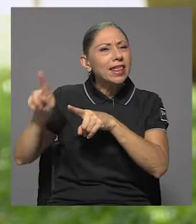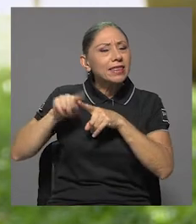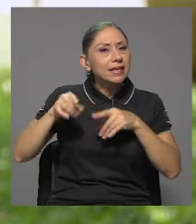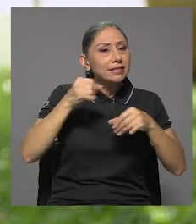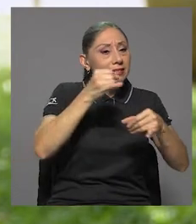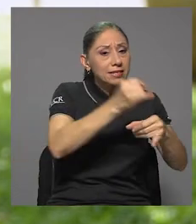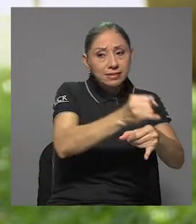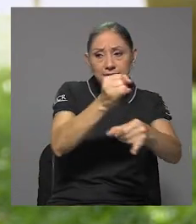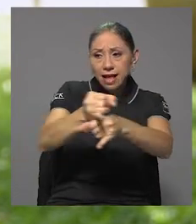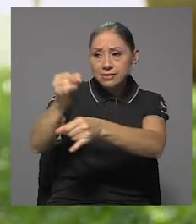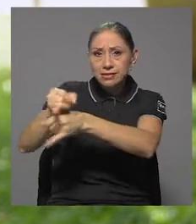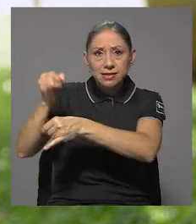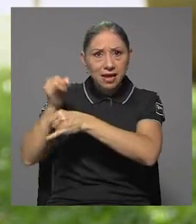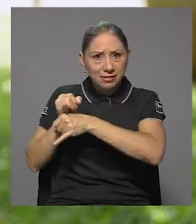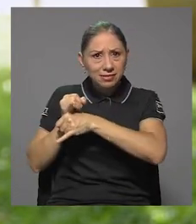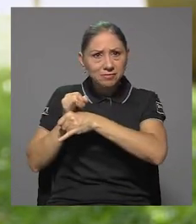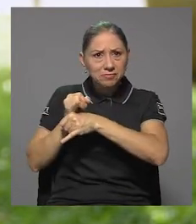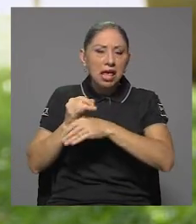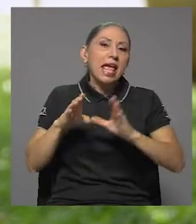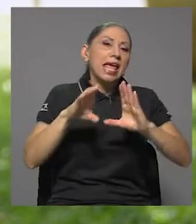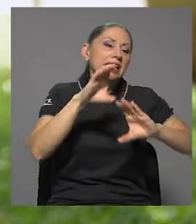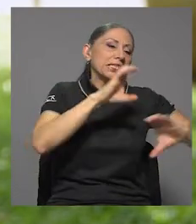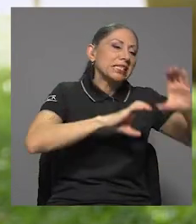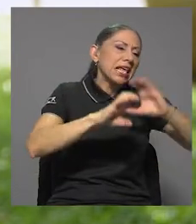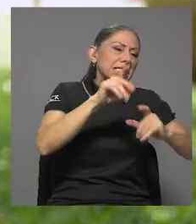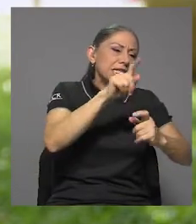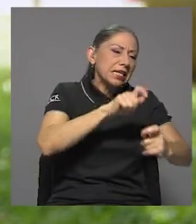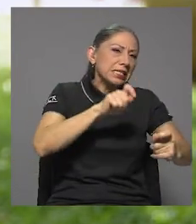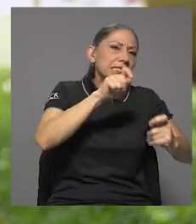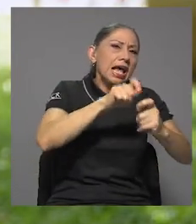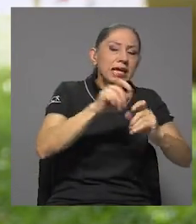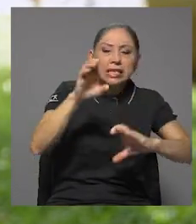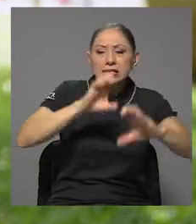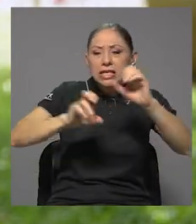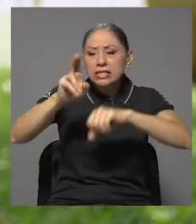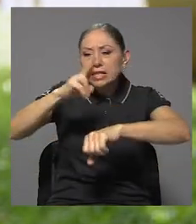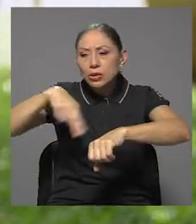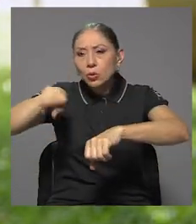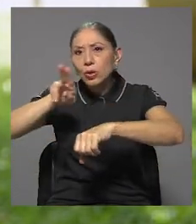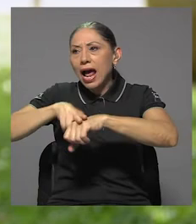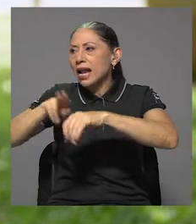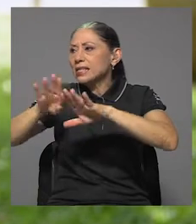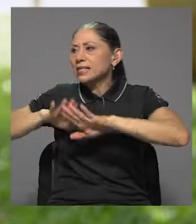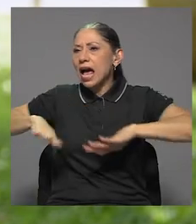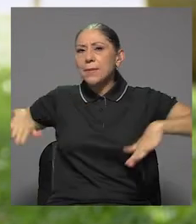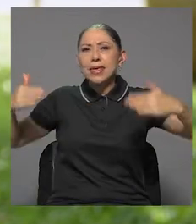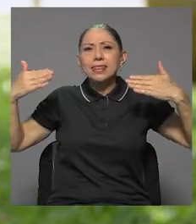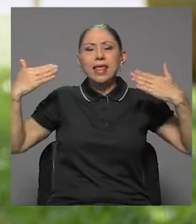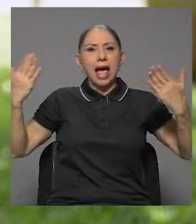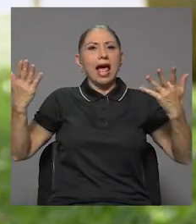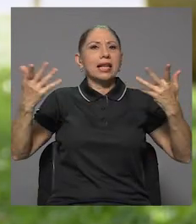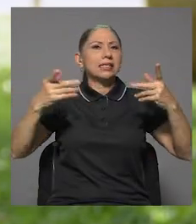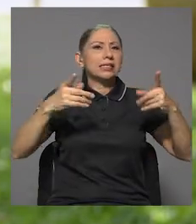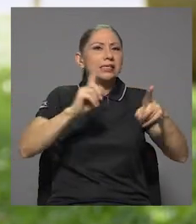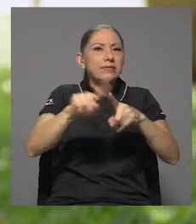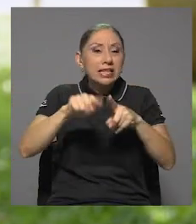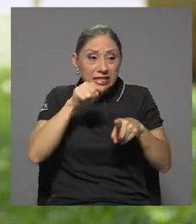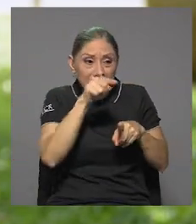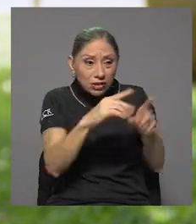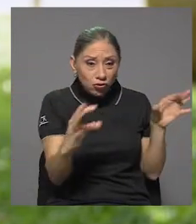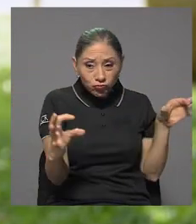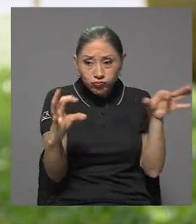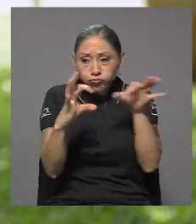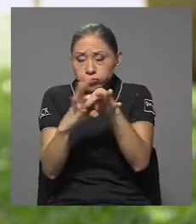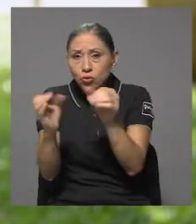instancias que ven las ciencias exactas, naturales, ambientales, junto con el arte, la